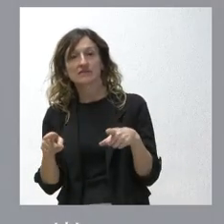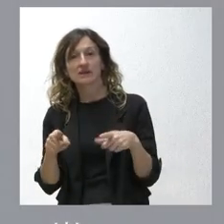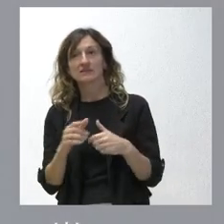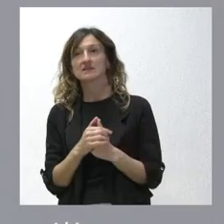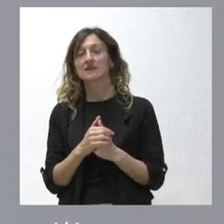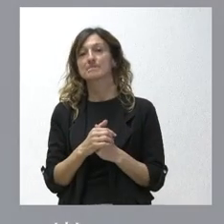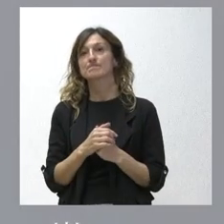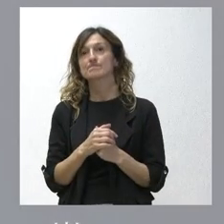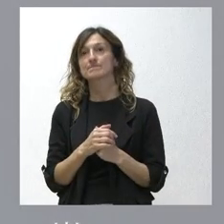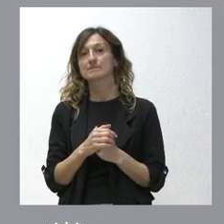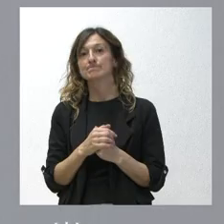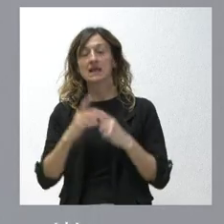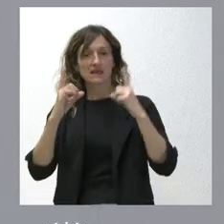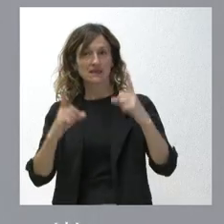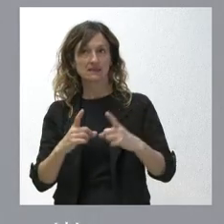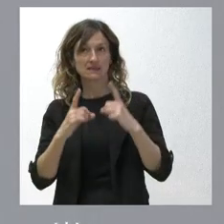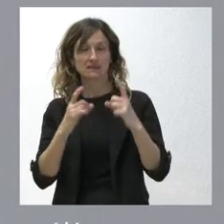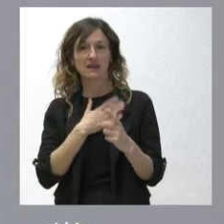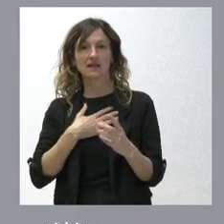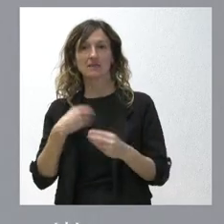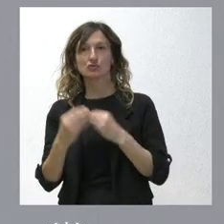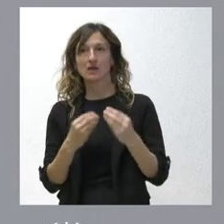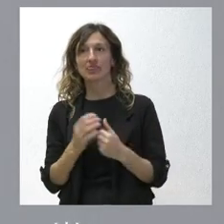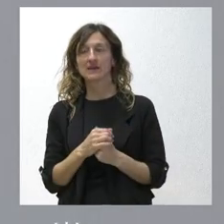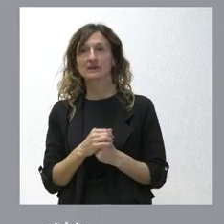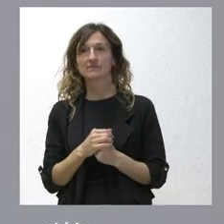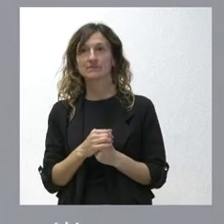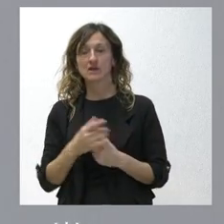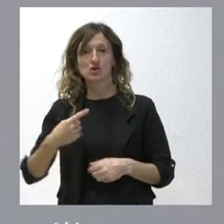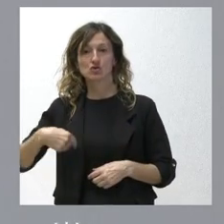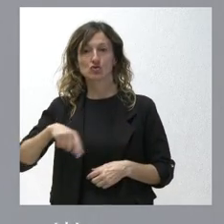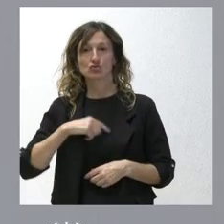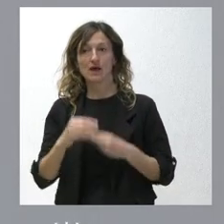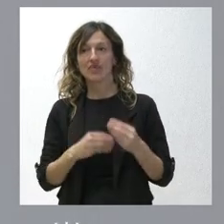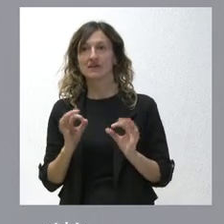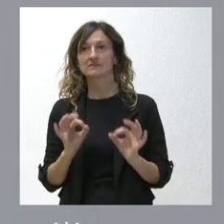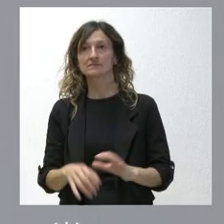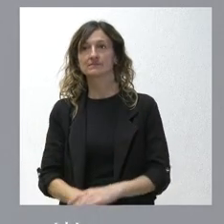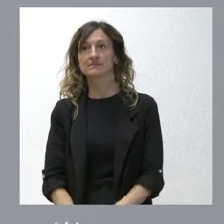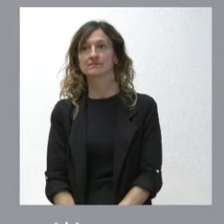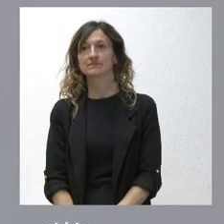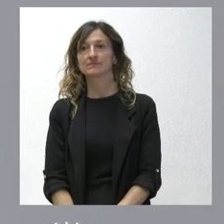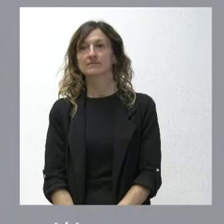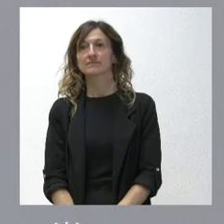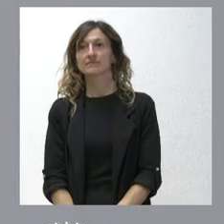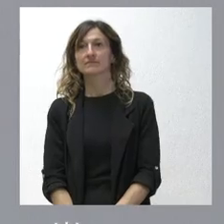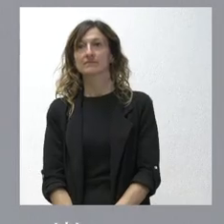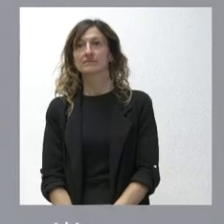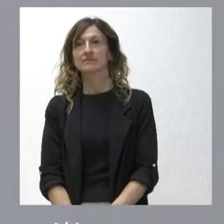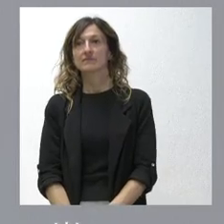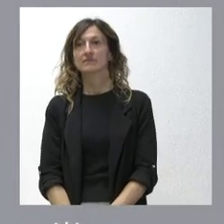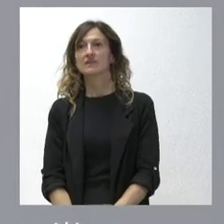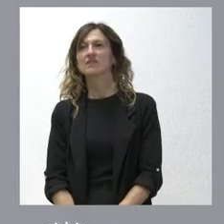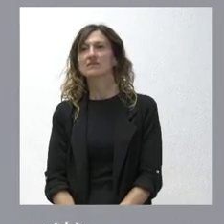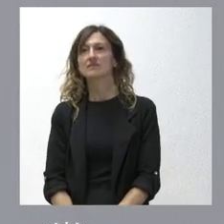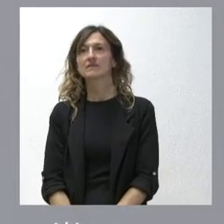pero habría que intentarlo y es lo que queremos hacer nosotros y por eso lo haríamos ¿Pero con reuniones concretas ¿con notadas ya o